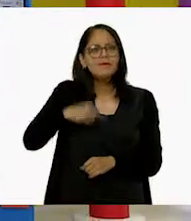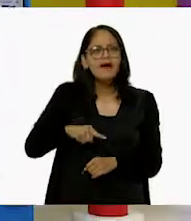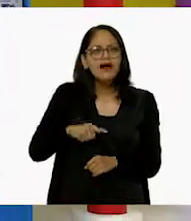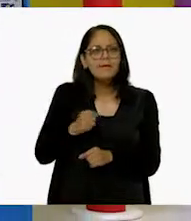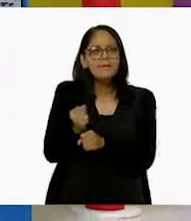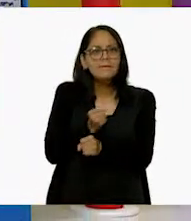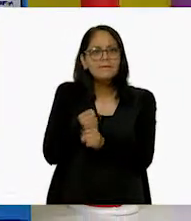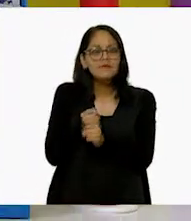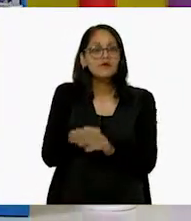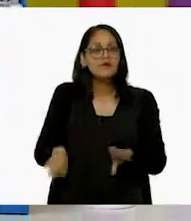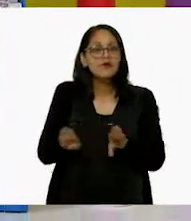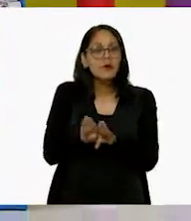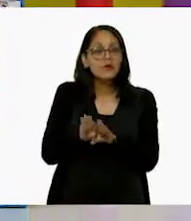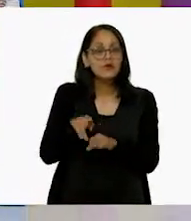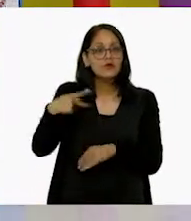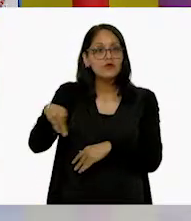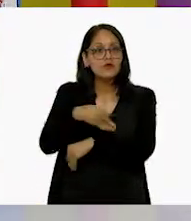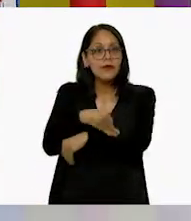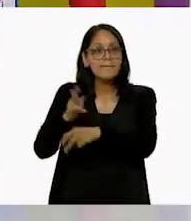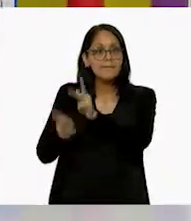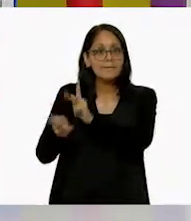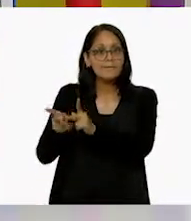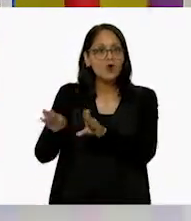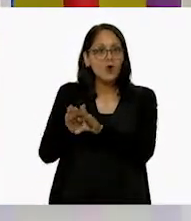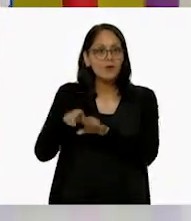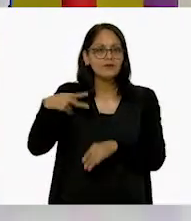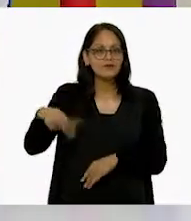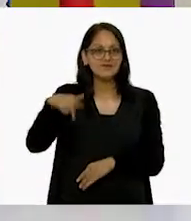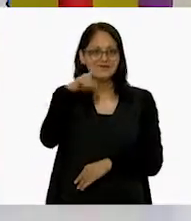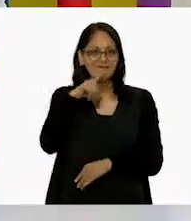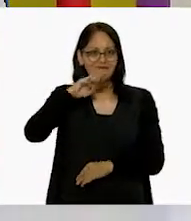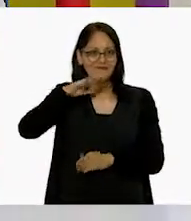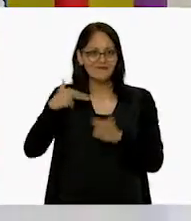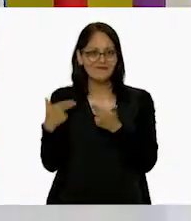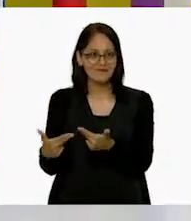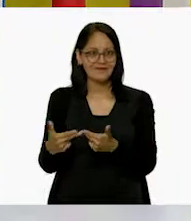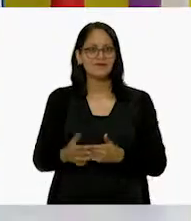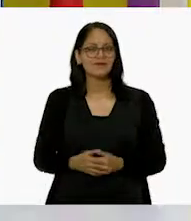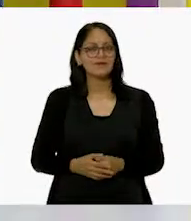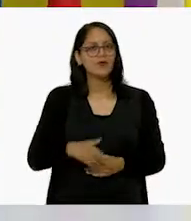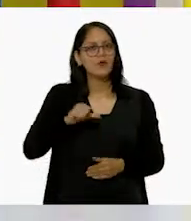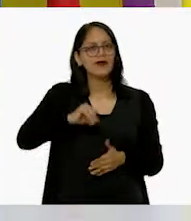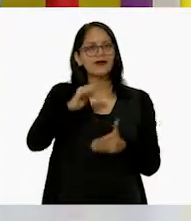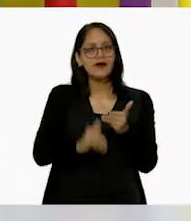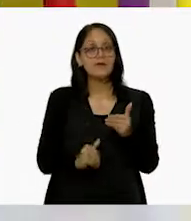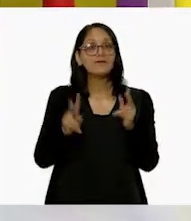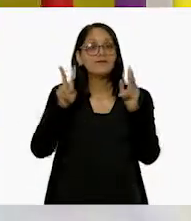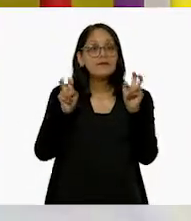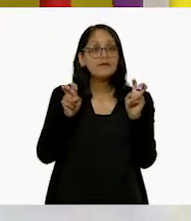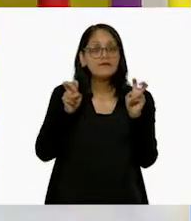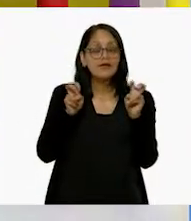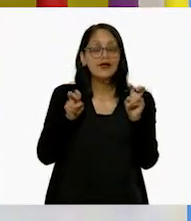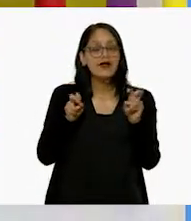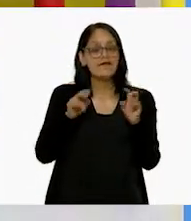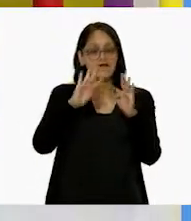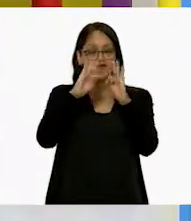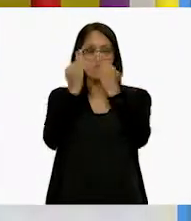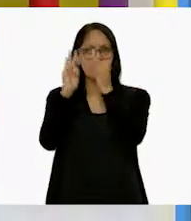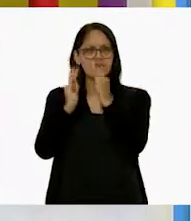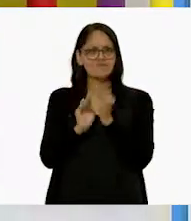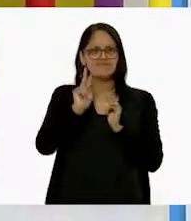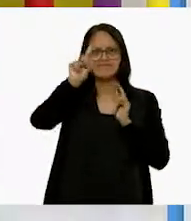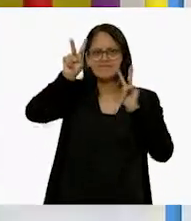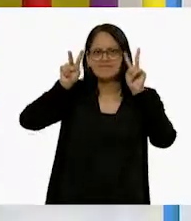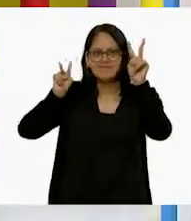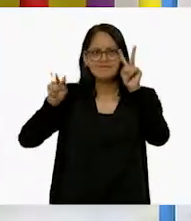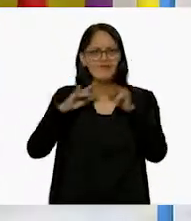para practicarla y platica con tu familia en tu lengua materna. Por hoy hemos terminado con las figuras geométricas. Están en todas partes